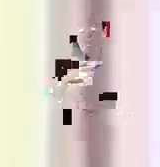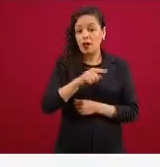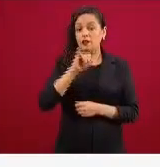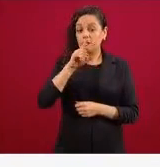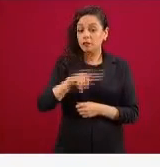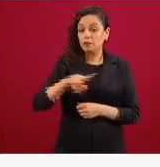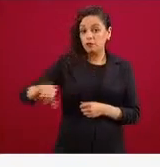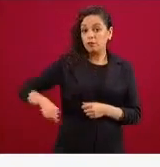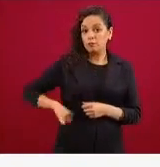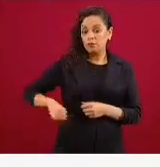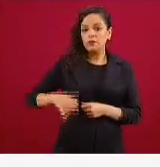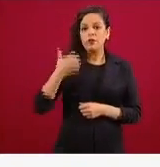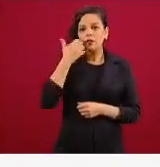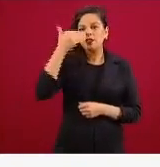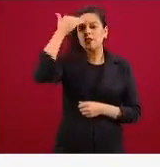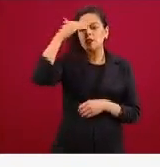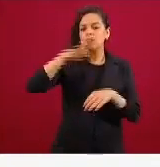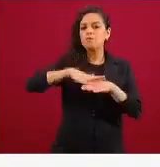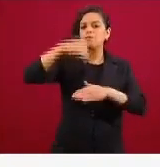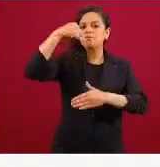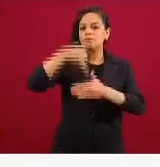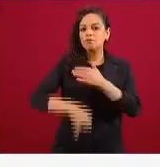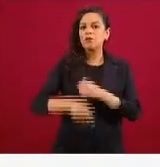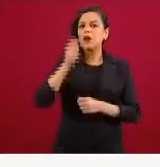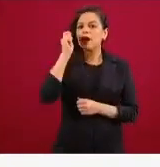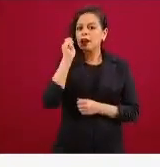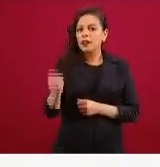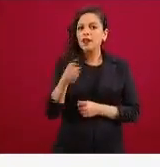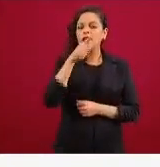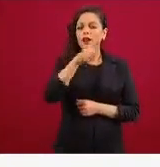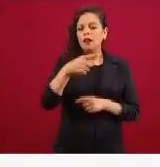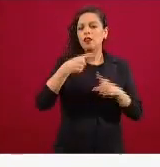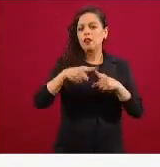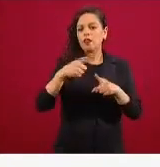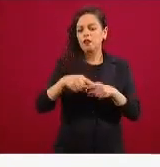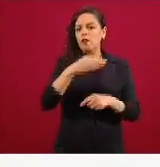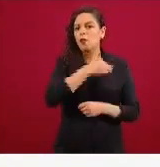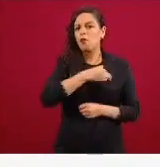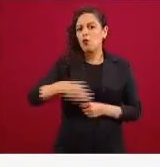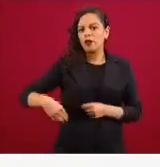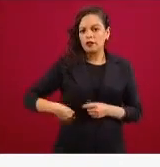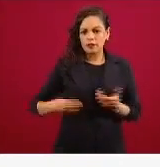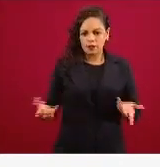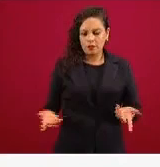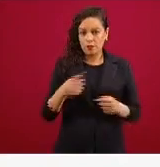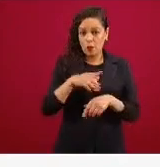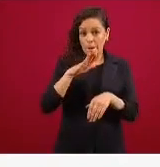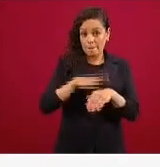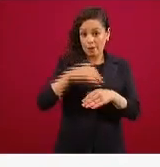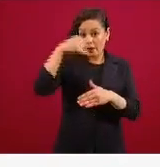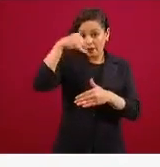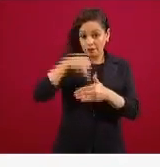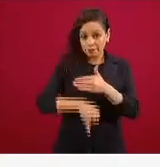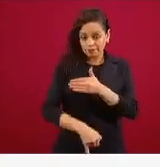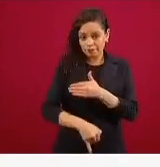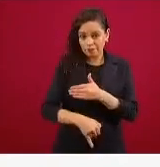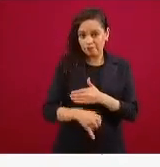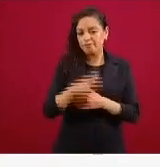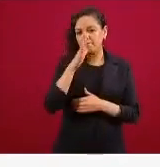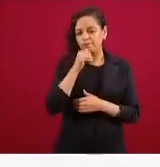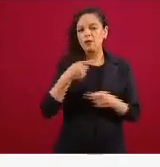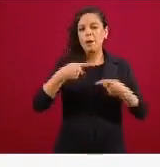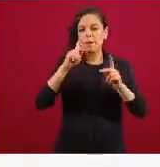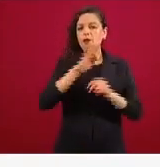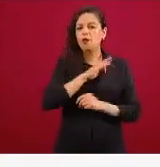está pasando a nivel municipal. Aquí en la conferencia pues no se puede llegar a detalle apenas si se logran visualizar los mapas,